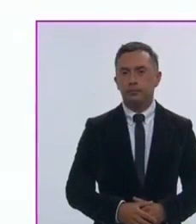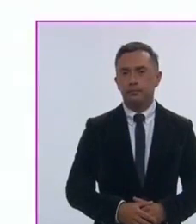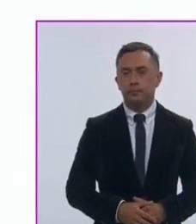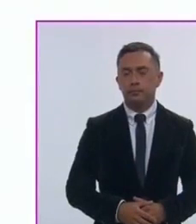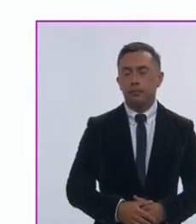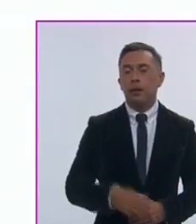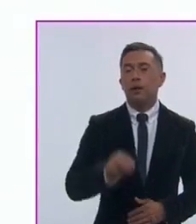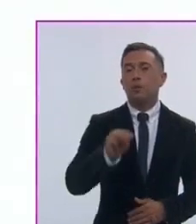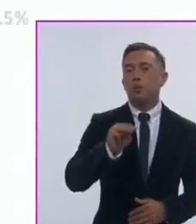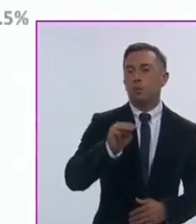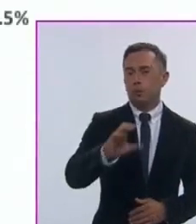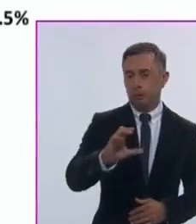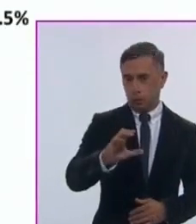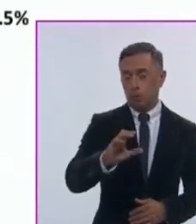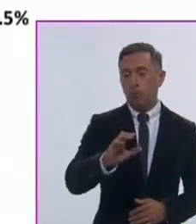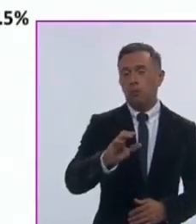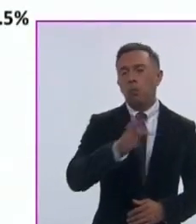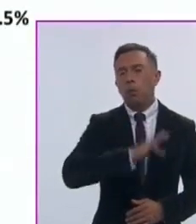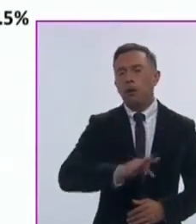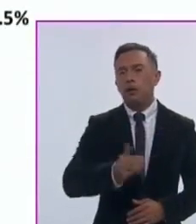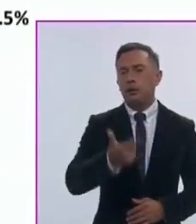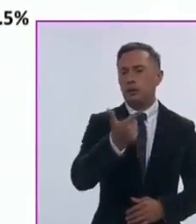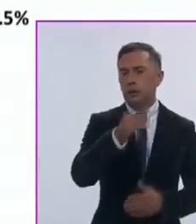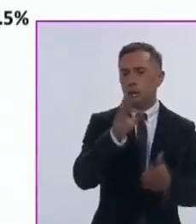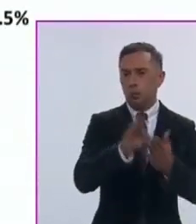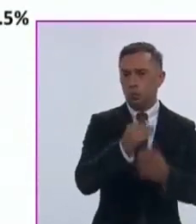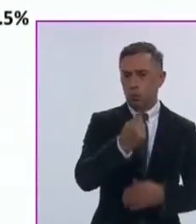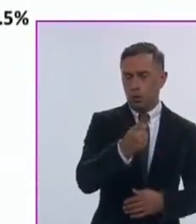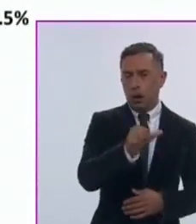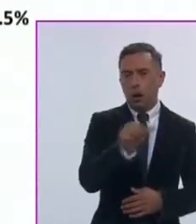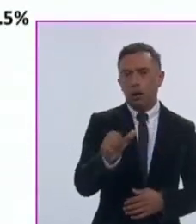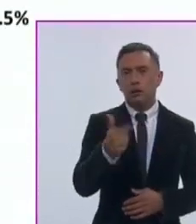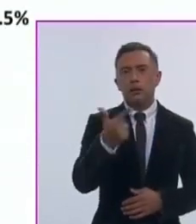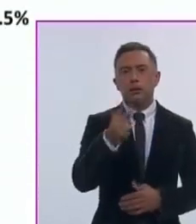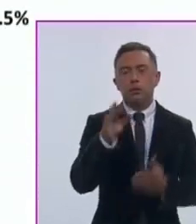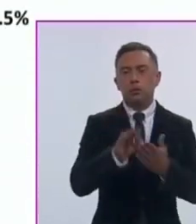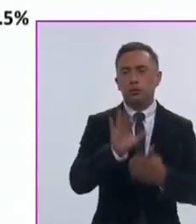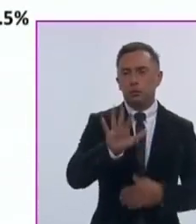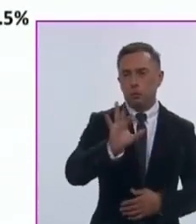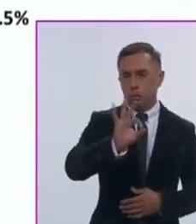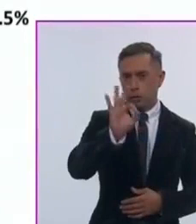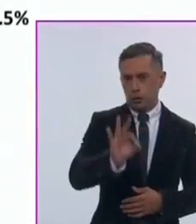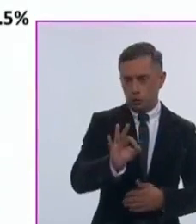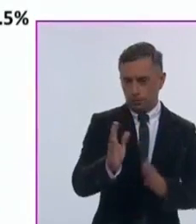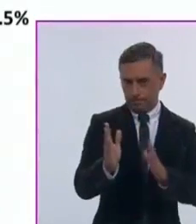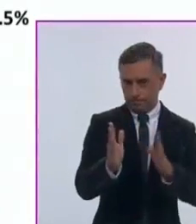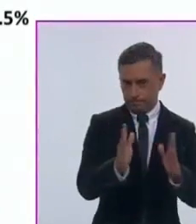Movimiento Ciudadano, entre 7.1 y 7.5 por ciento.